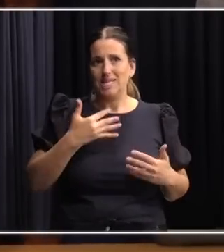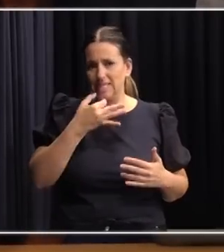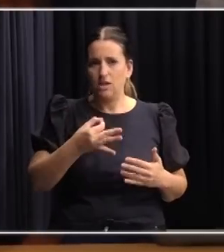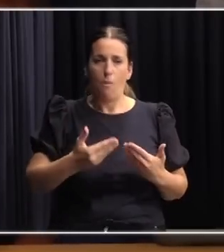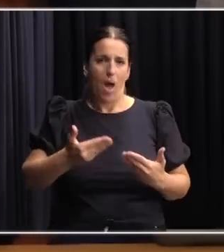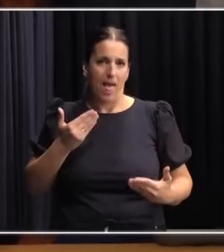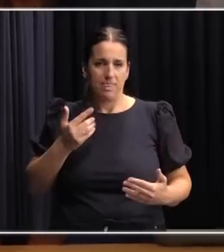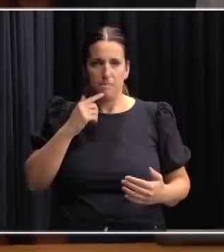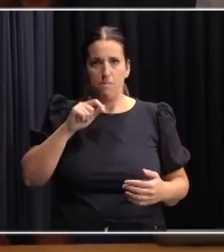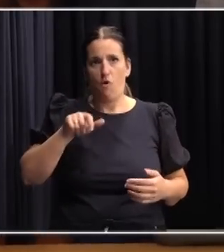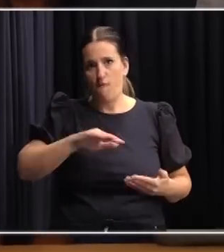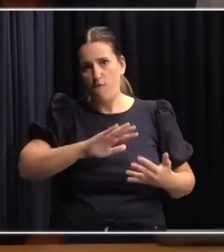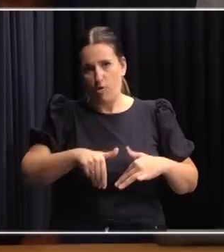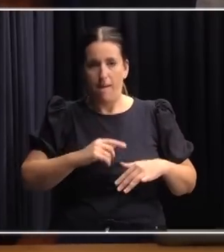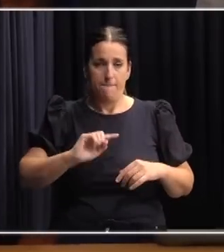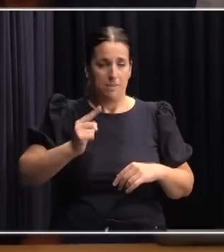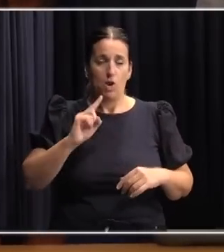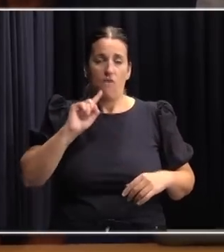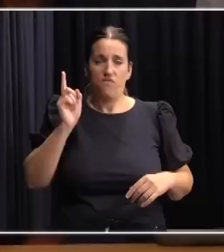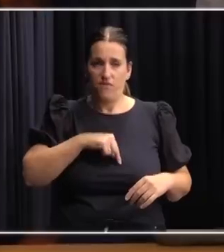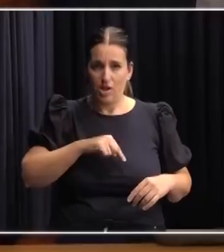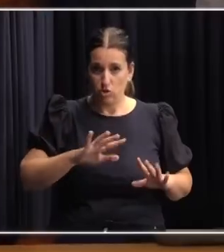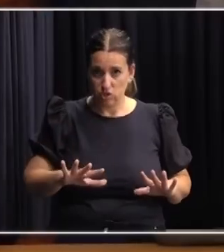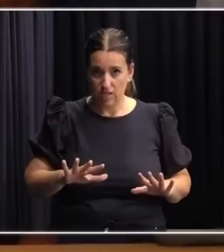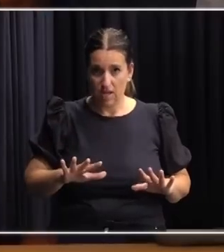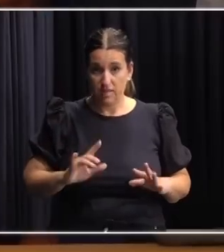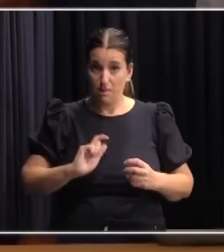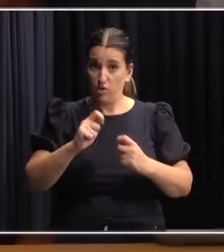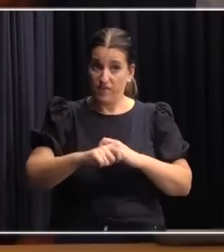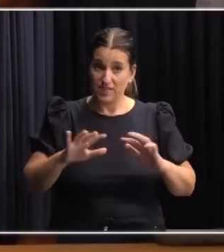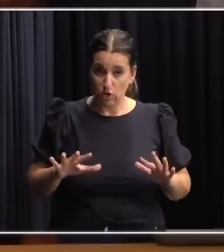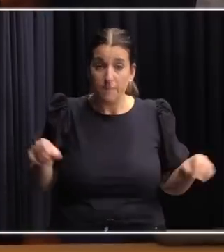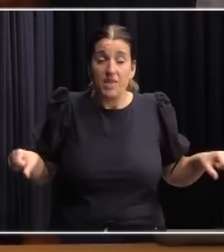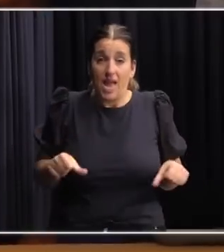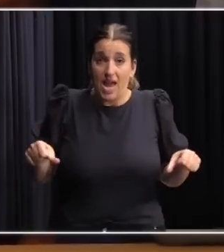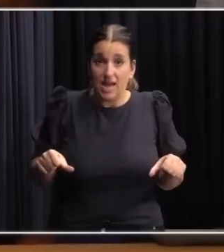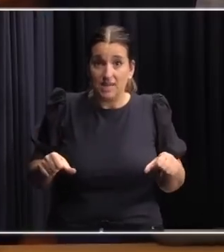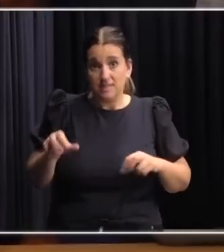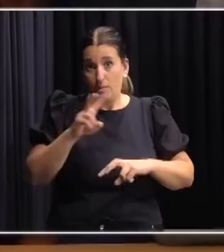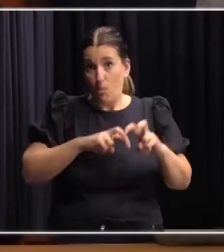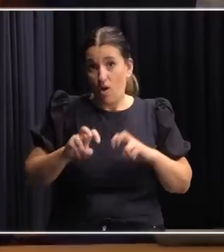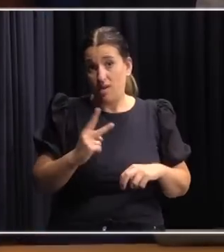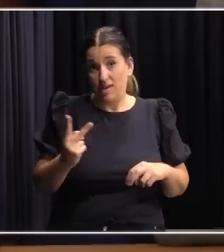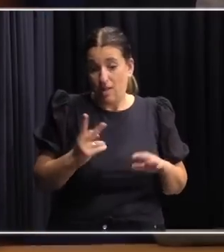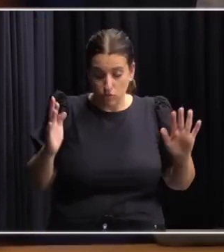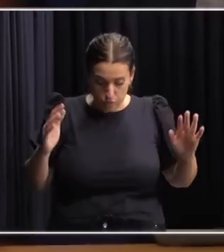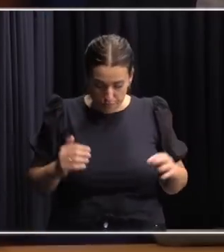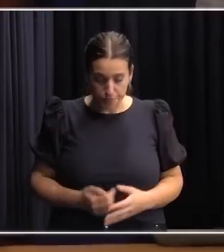de la perilla de la velocidad con la perilla de las modificaciones hay que hacer una sintonía fina entre esas dos